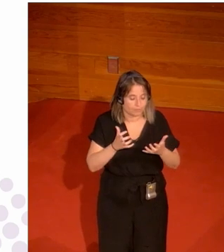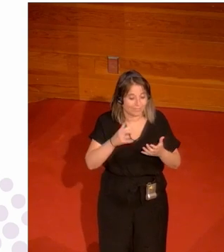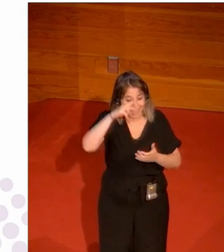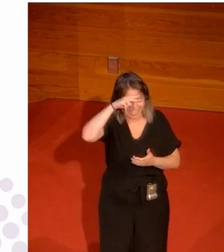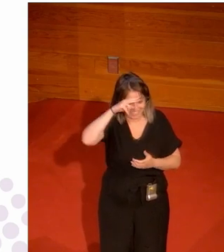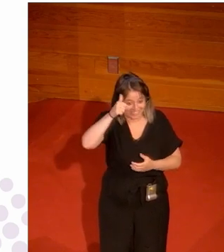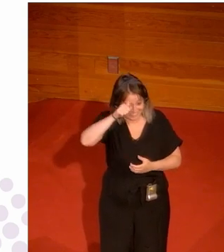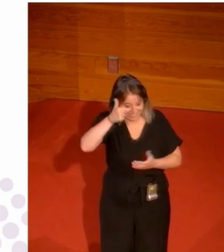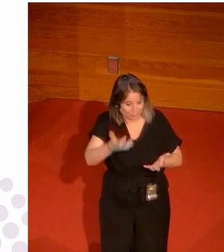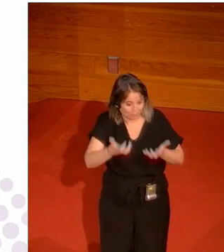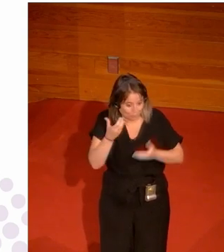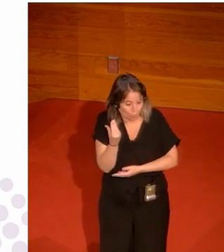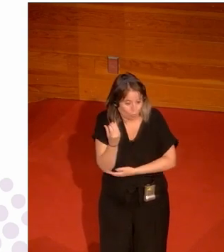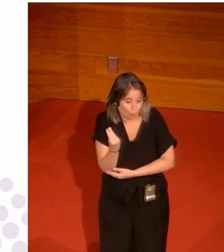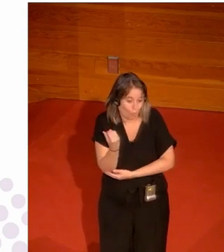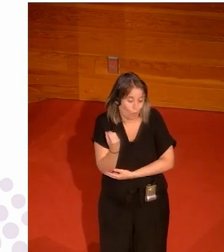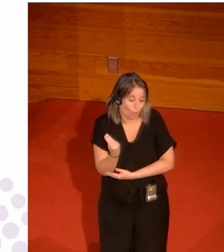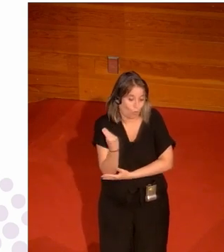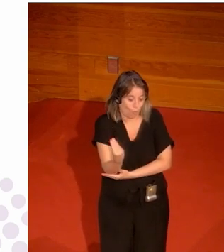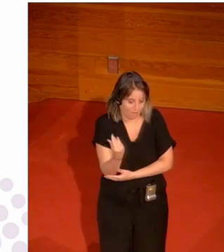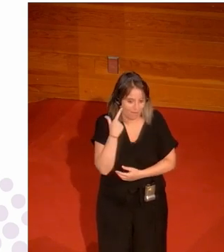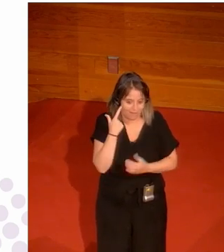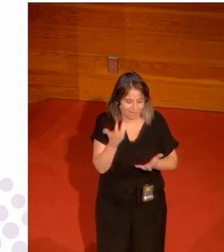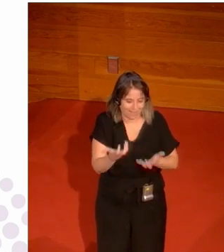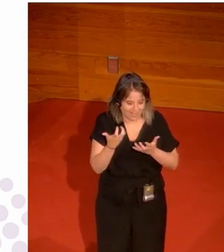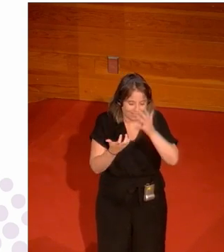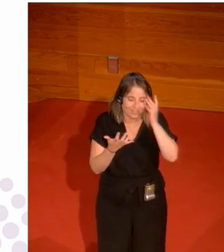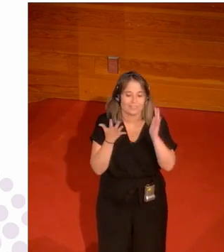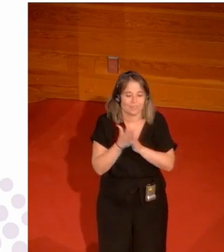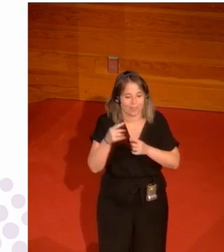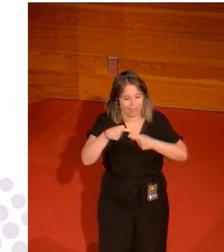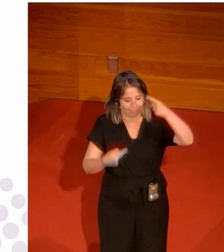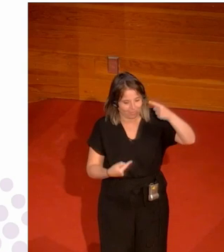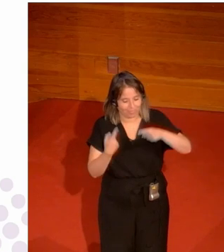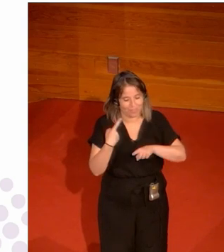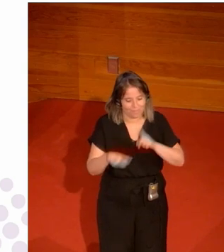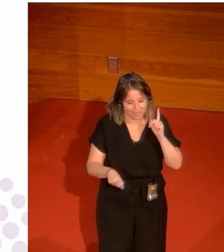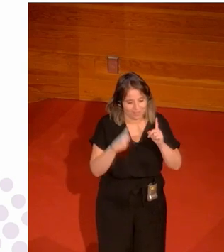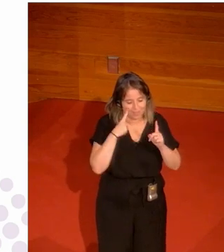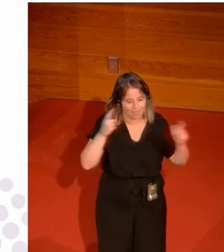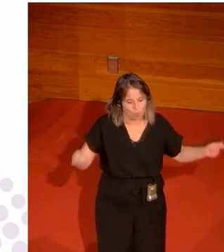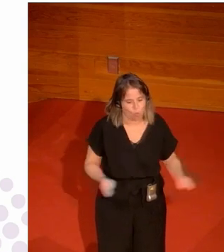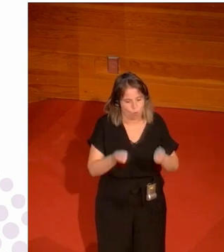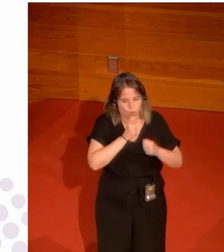Athletic del Athletic Club Bilbao como reflejo de lo que es la diferencia tratamiento mediático